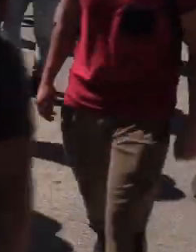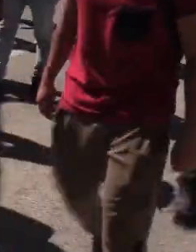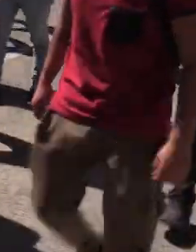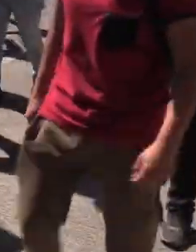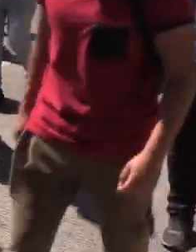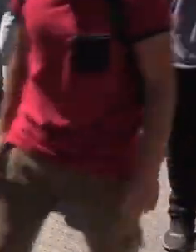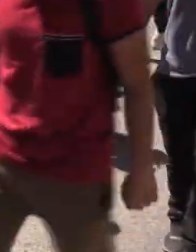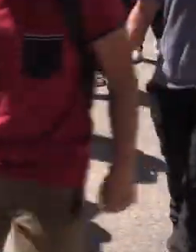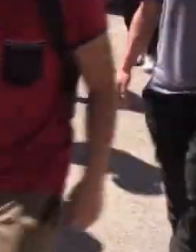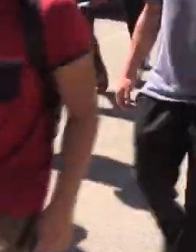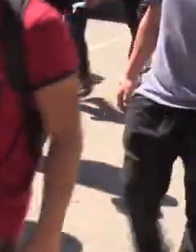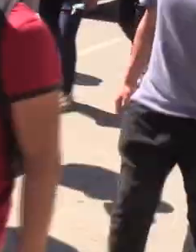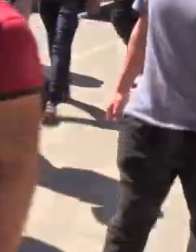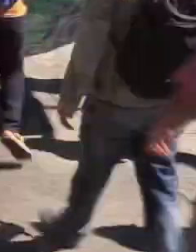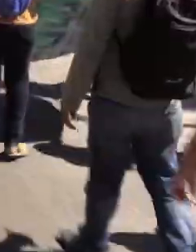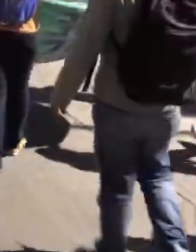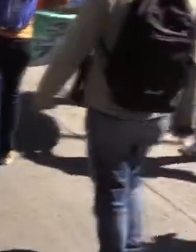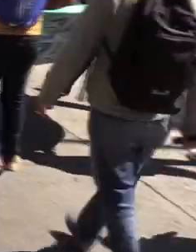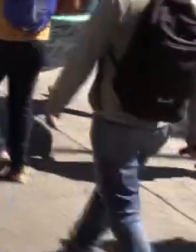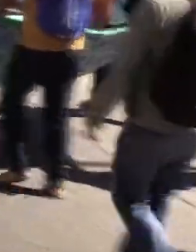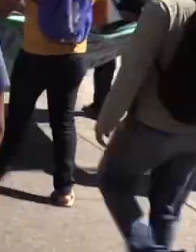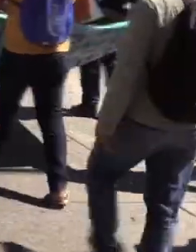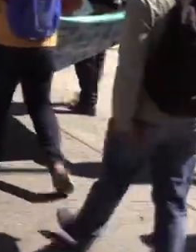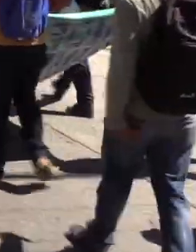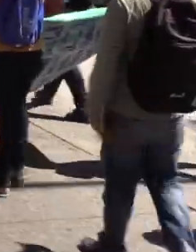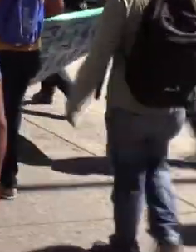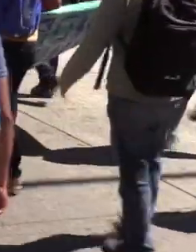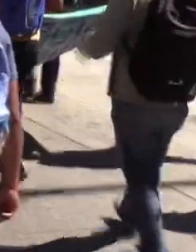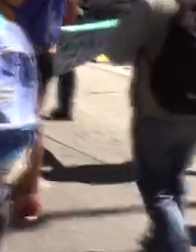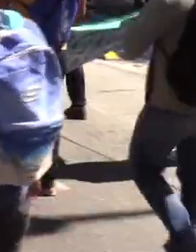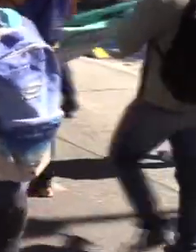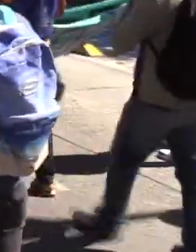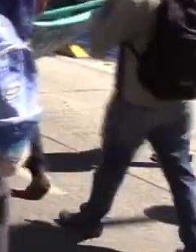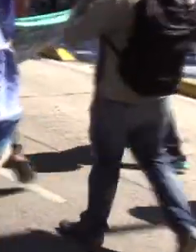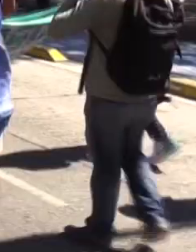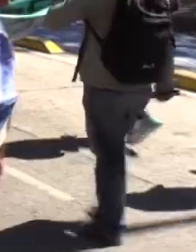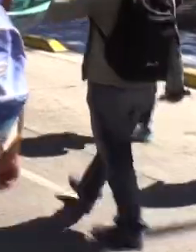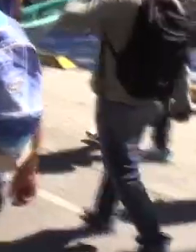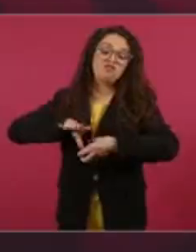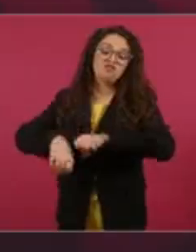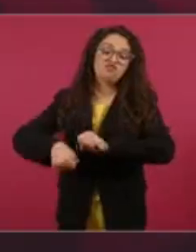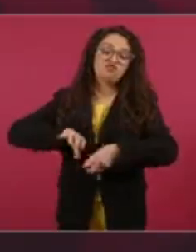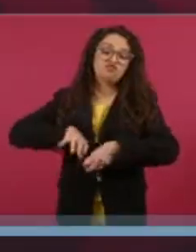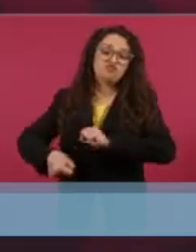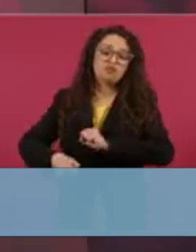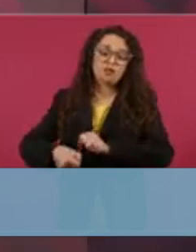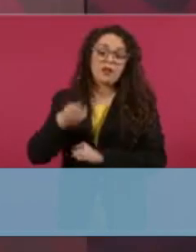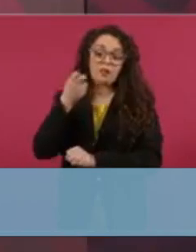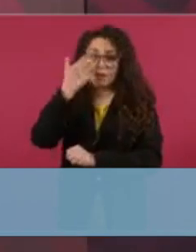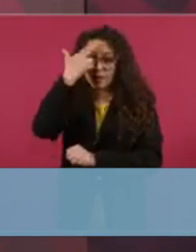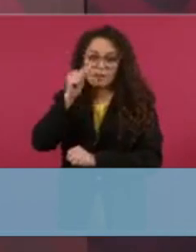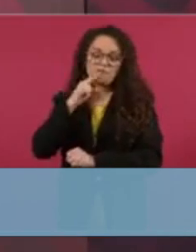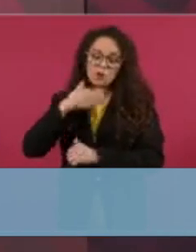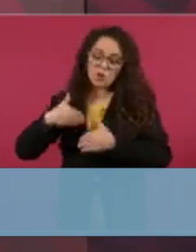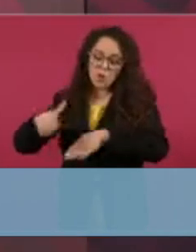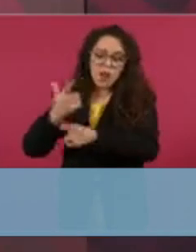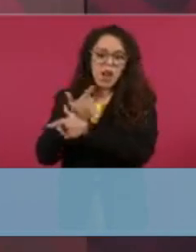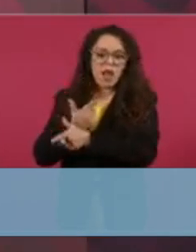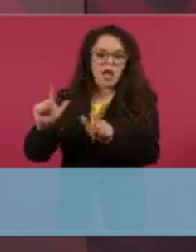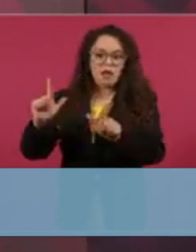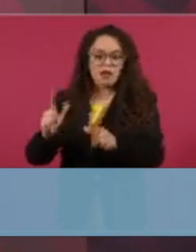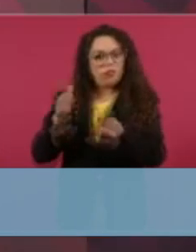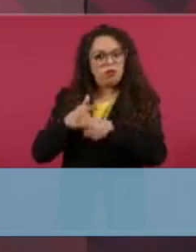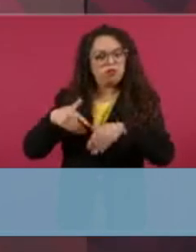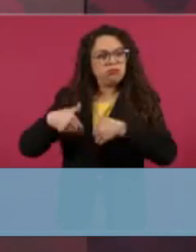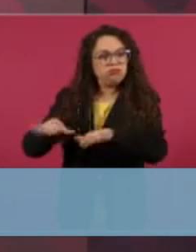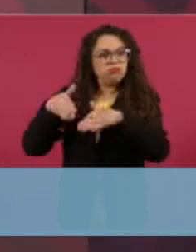desaparecidos todavía permanece aún en su gobierno por parte de sus opositores. Y se liberó a muchos